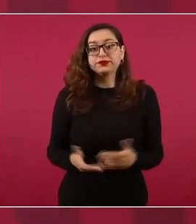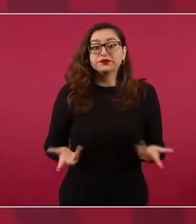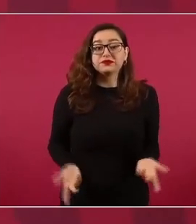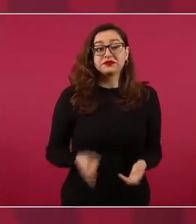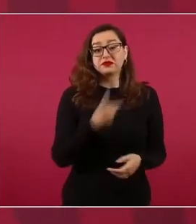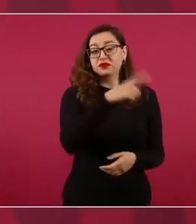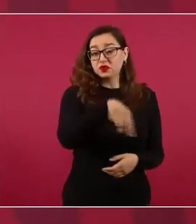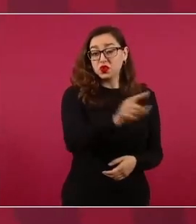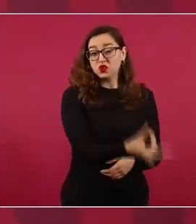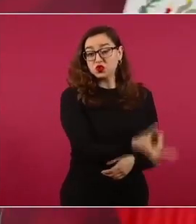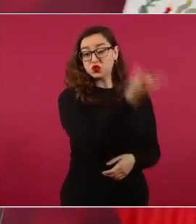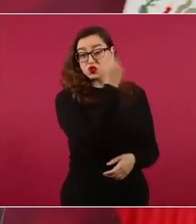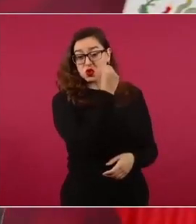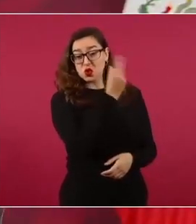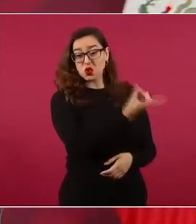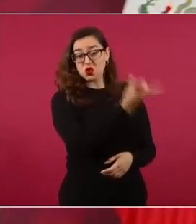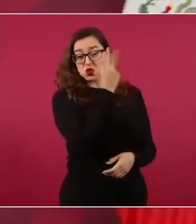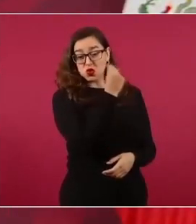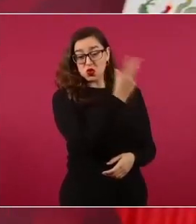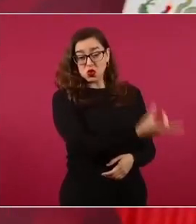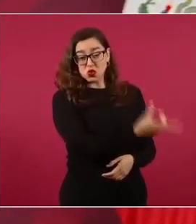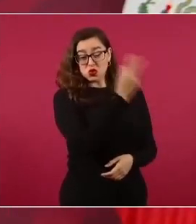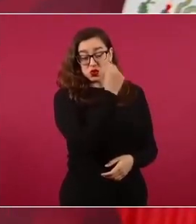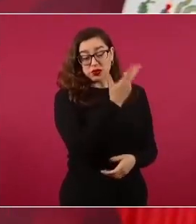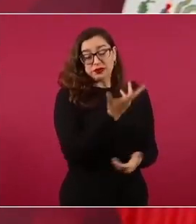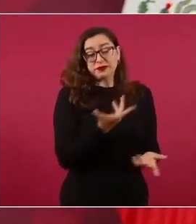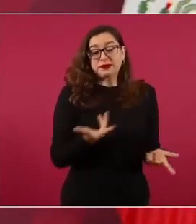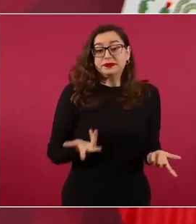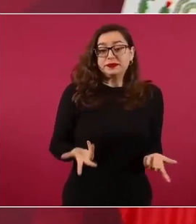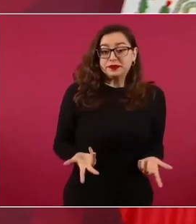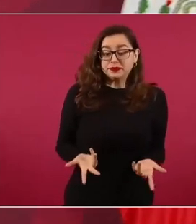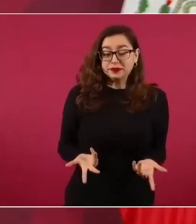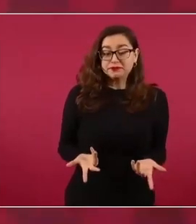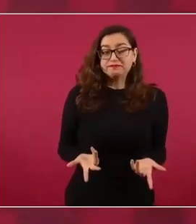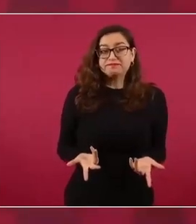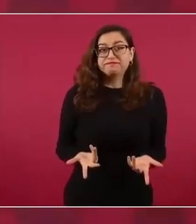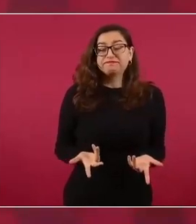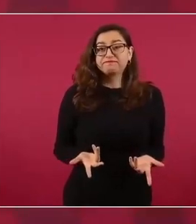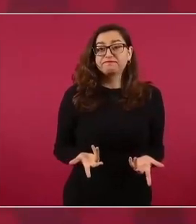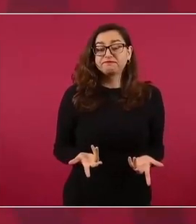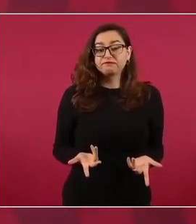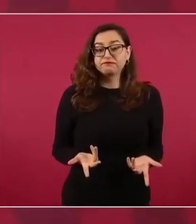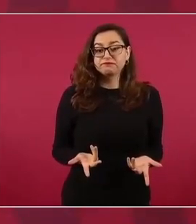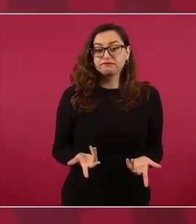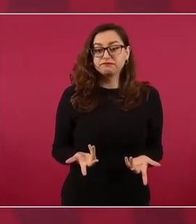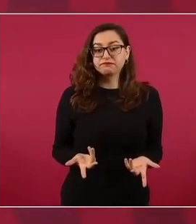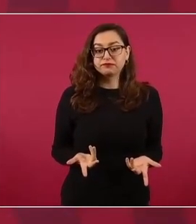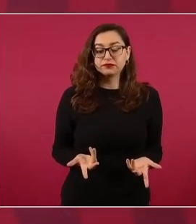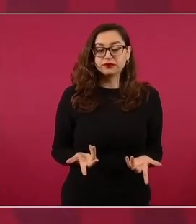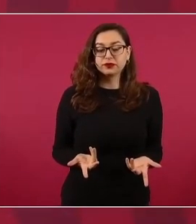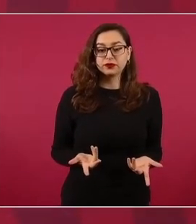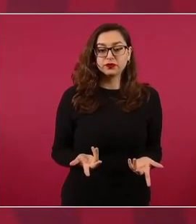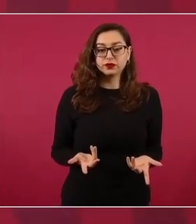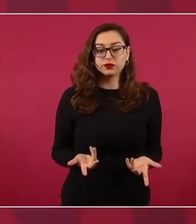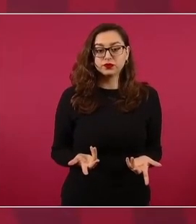sólo están asociados,